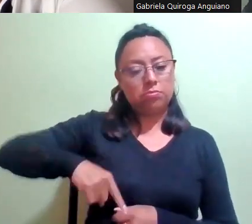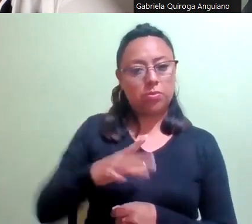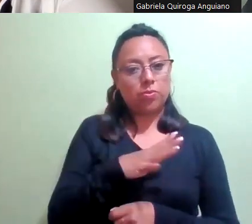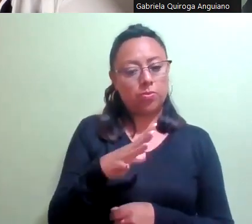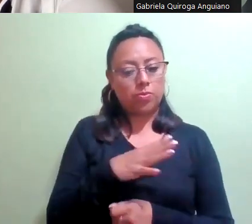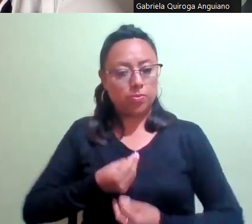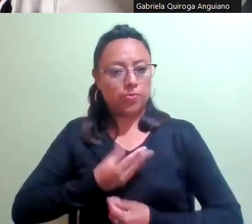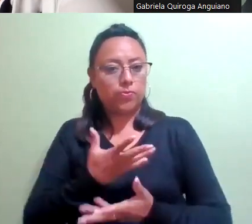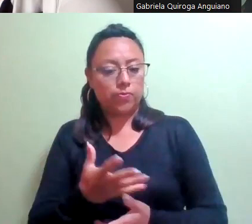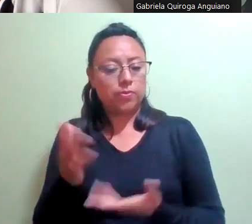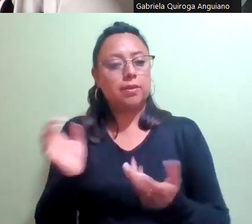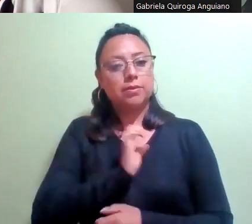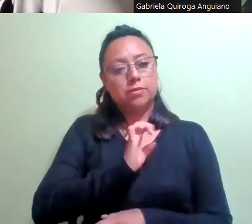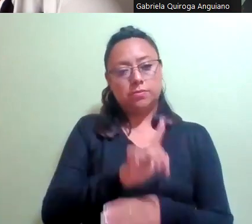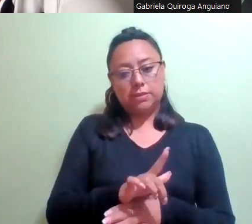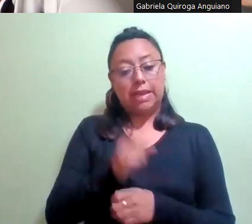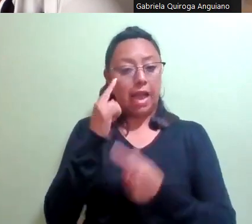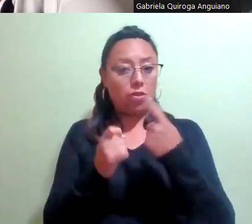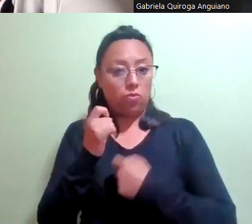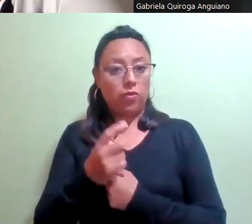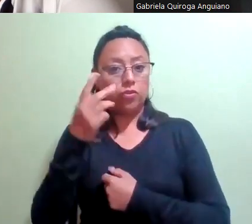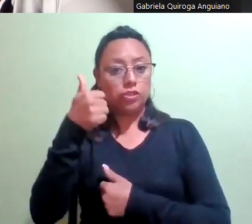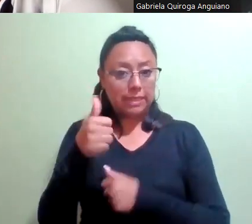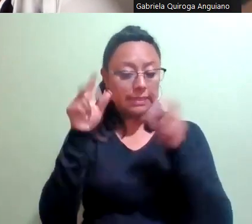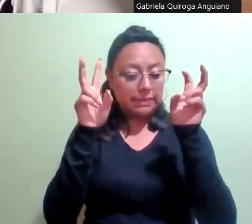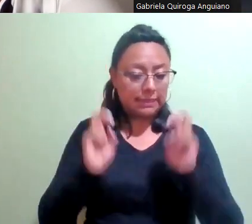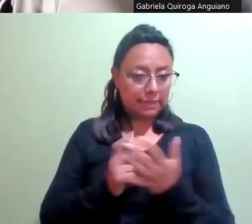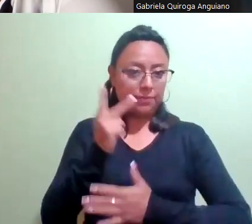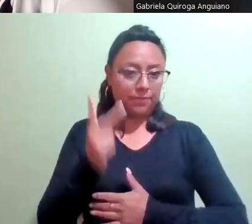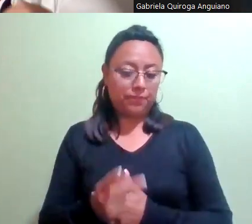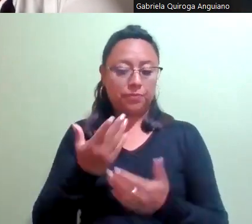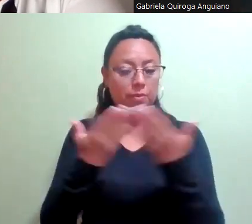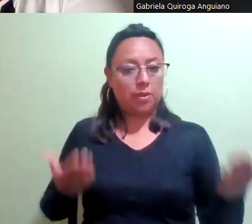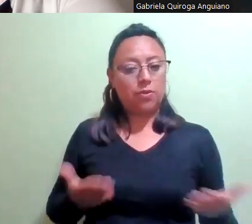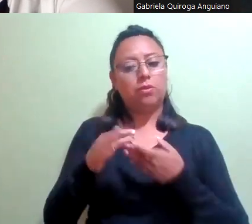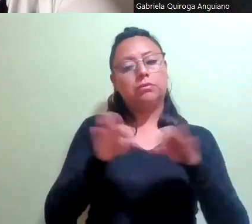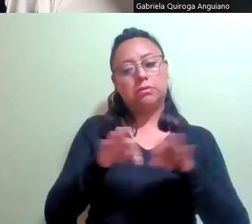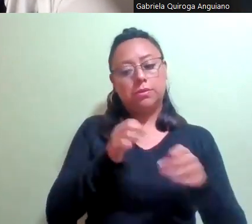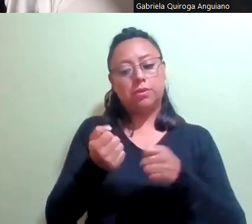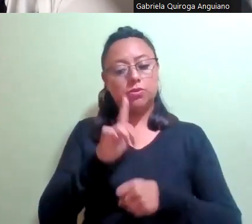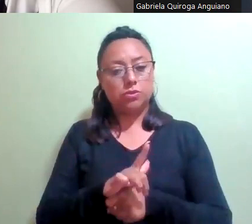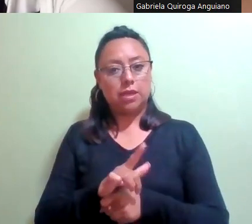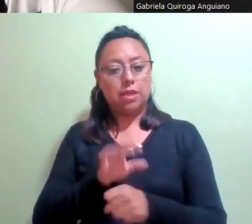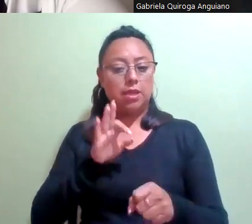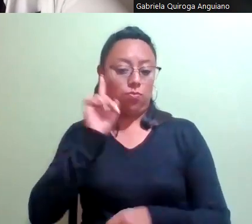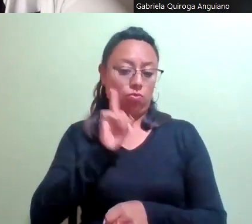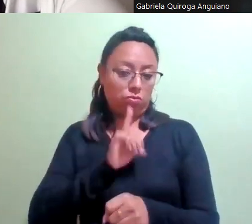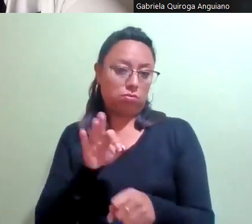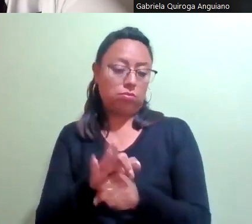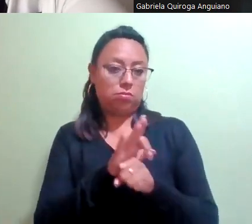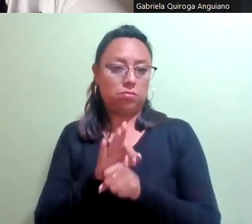categorías que el reglamento indica, esta comisión valoró la labor social en favor de las mujeres que realizan y ajustó los perfiles con la